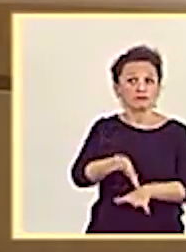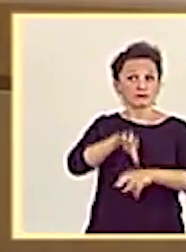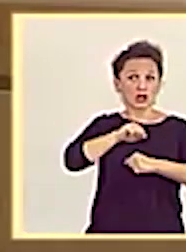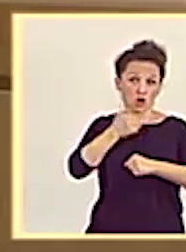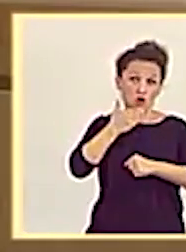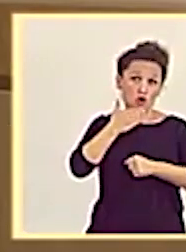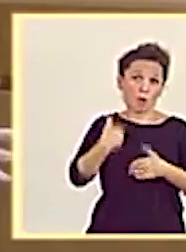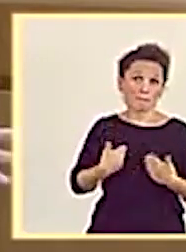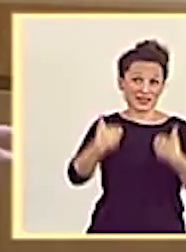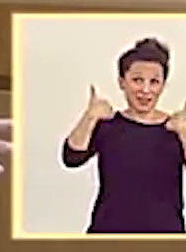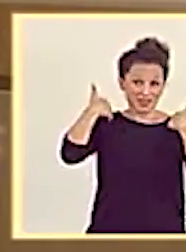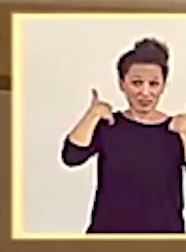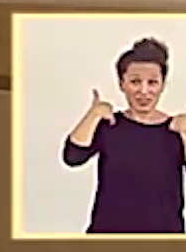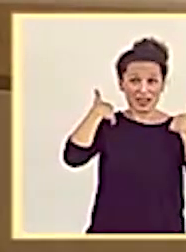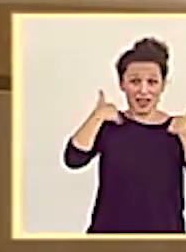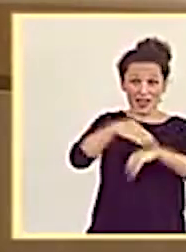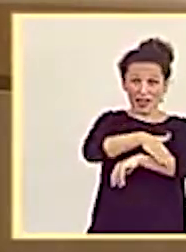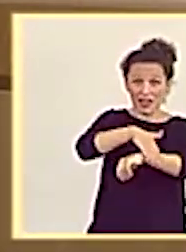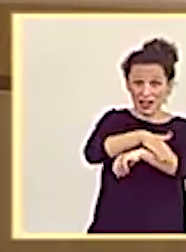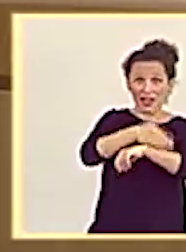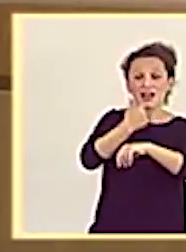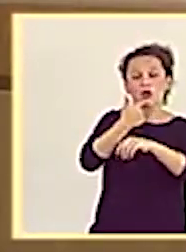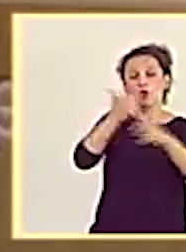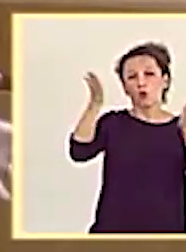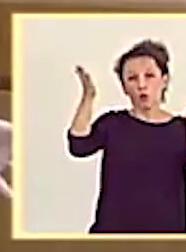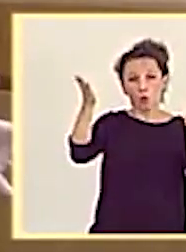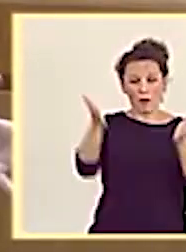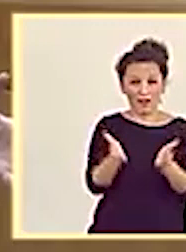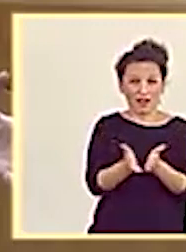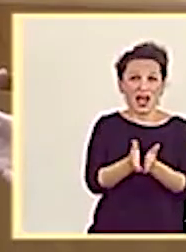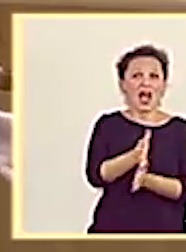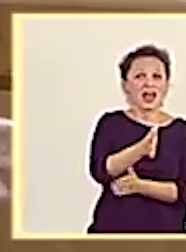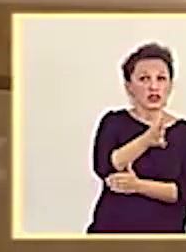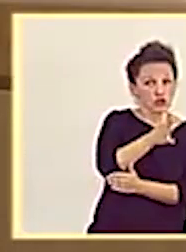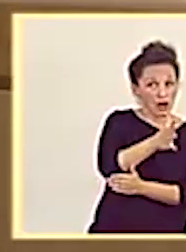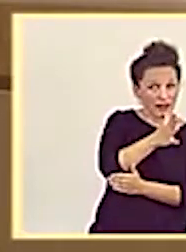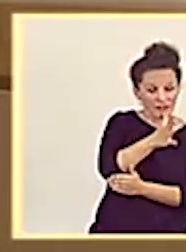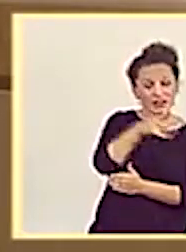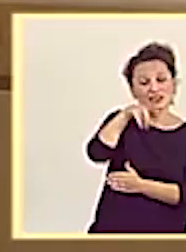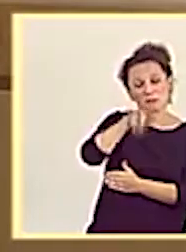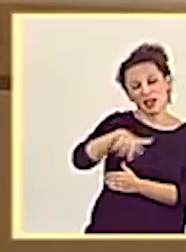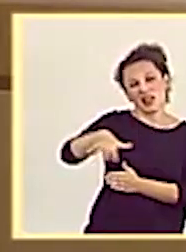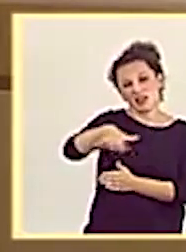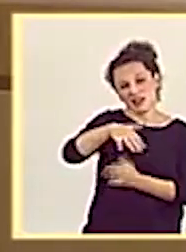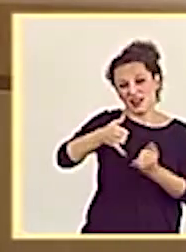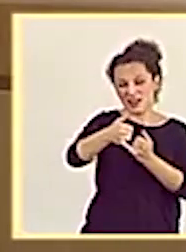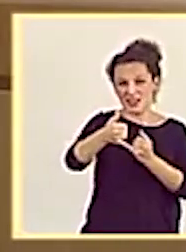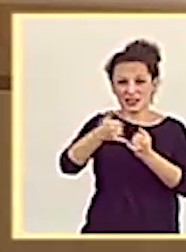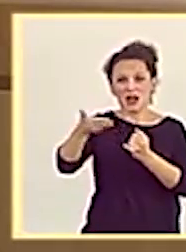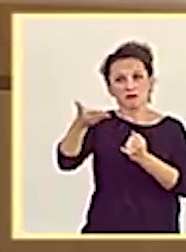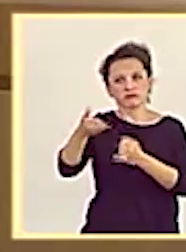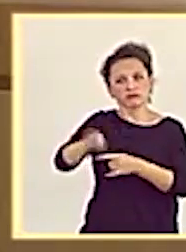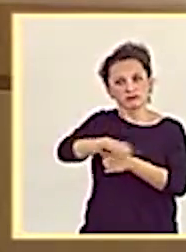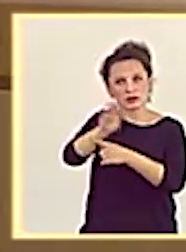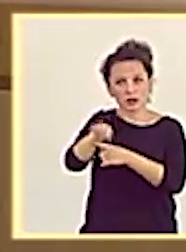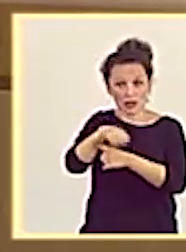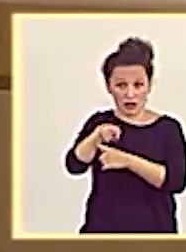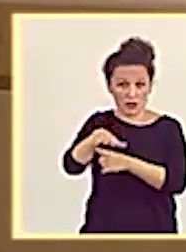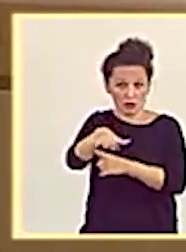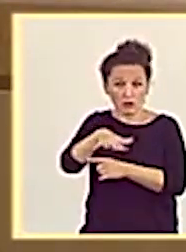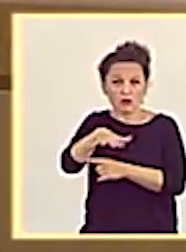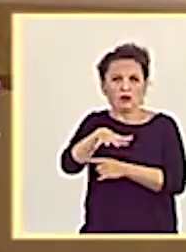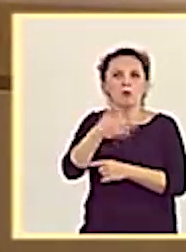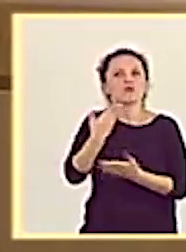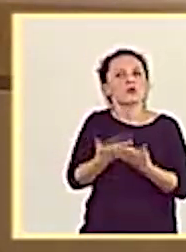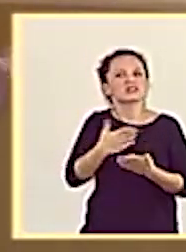litoral, Ebro, por tanto, cuenca hidrográfica y algunas líneas emblemáticas de protección natural, cuál es nuestra propuesta. En realidad,